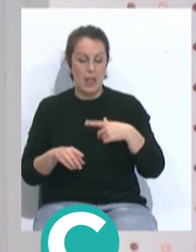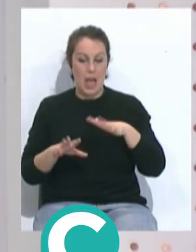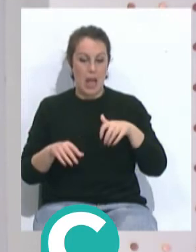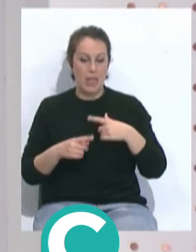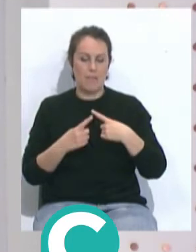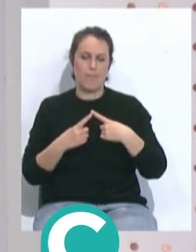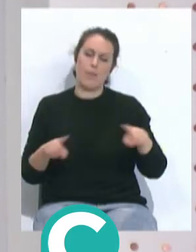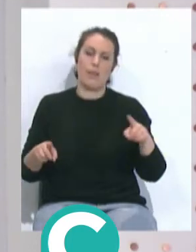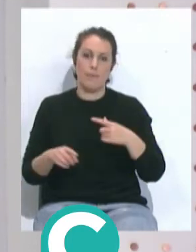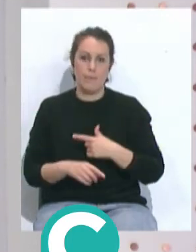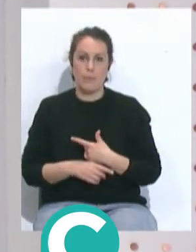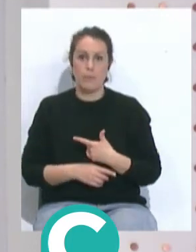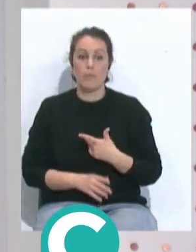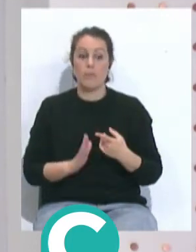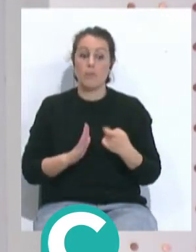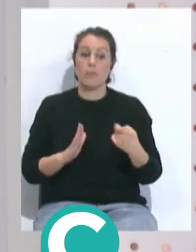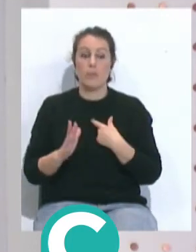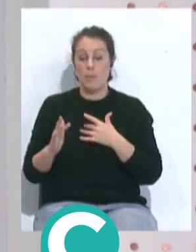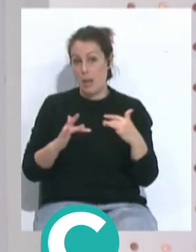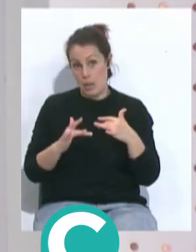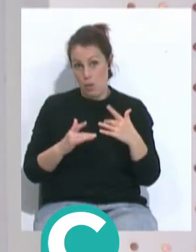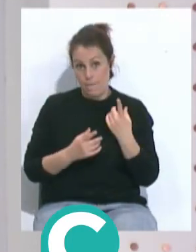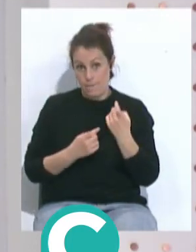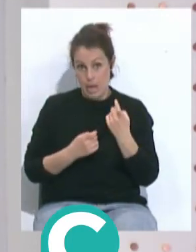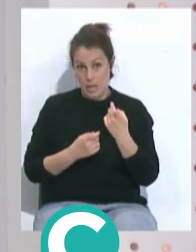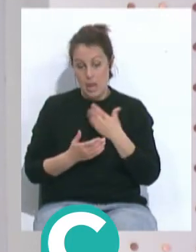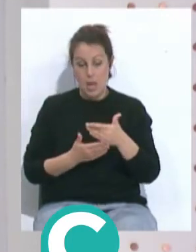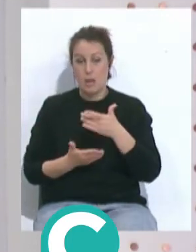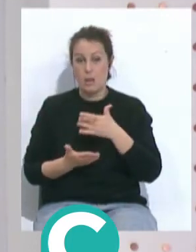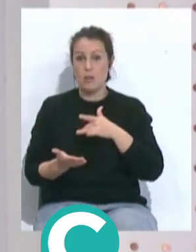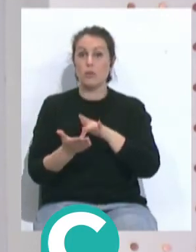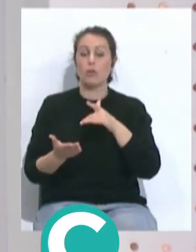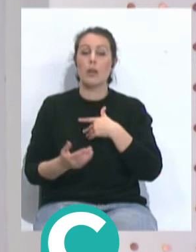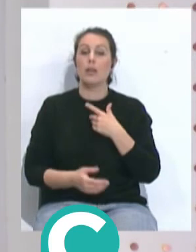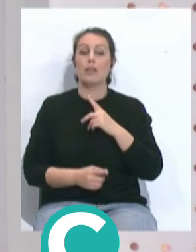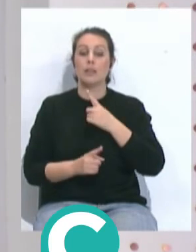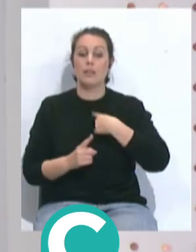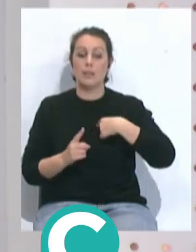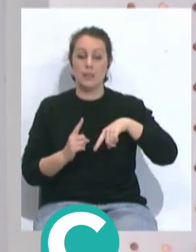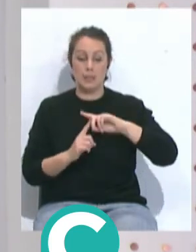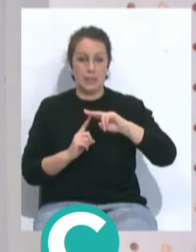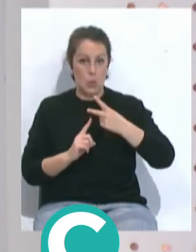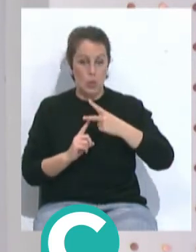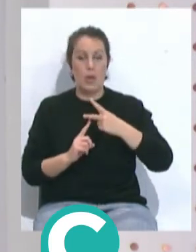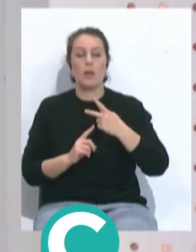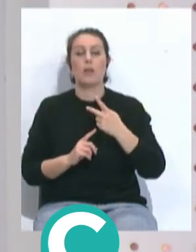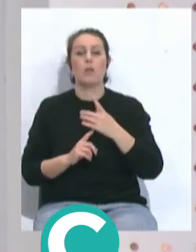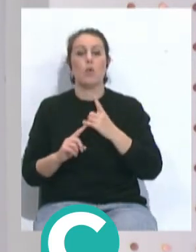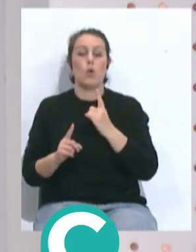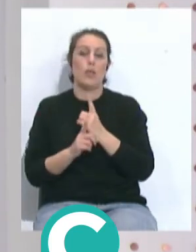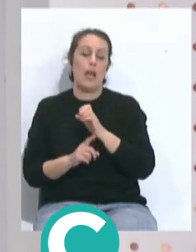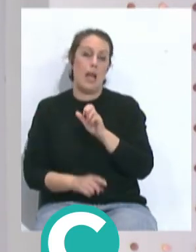Cádiz, a expensas de ese encuentro también que se tiene que jugar en esta segunda vuelta, frente al conjunto